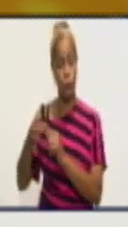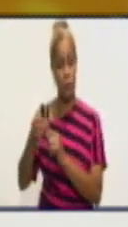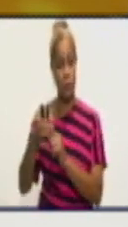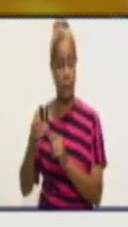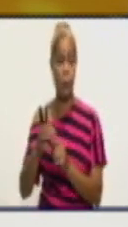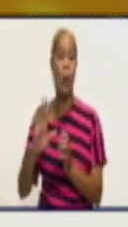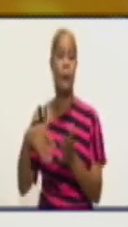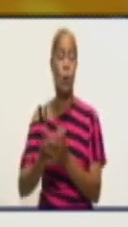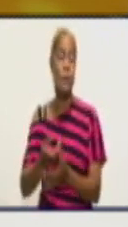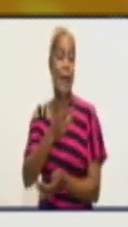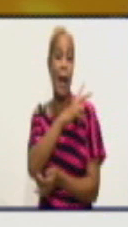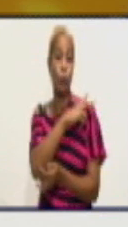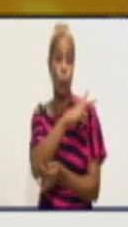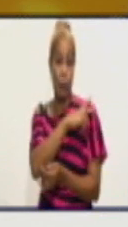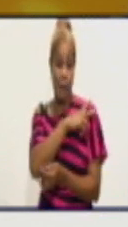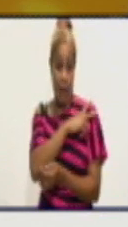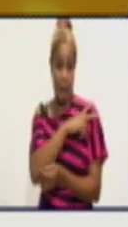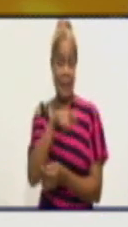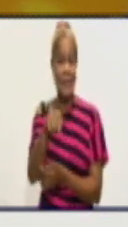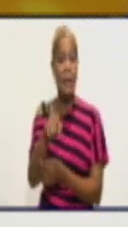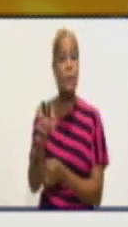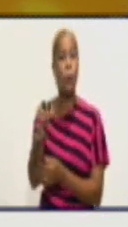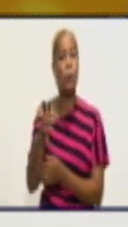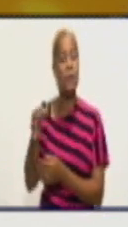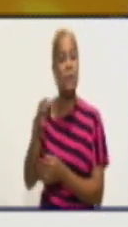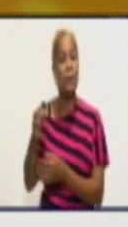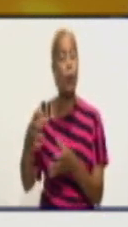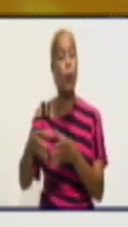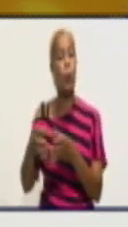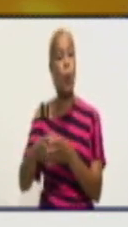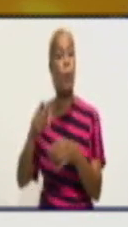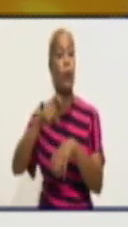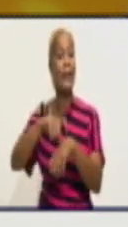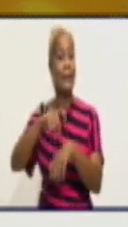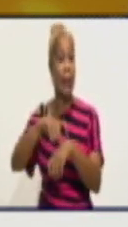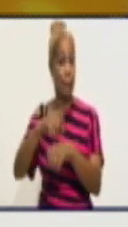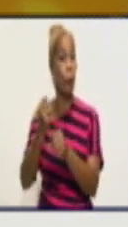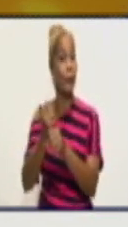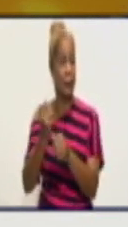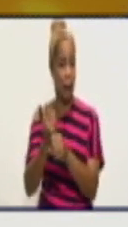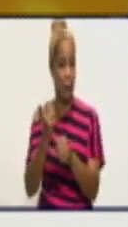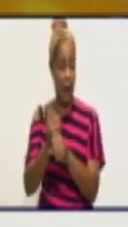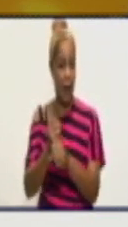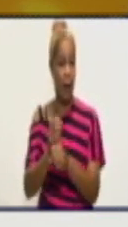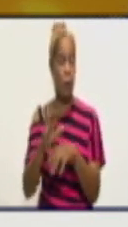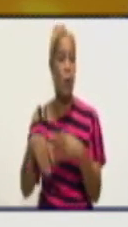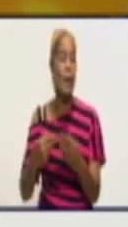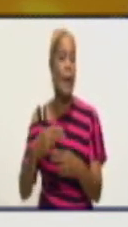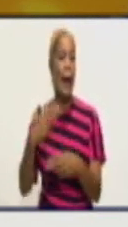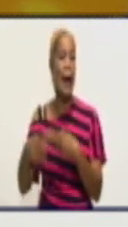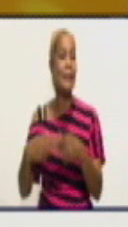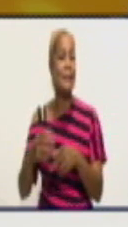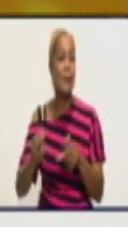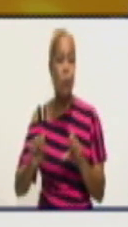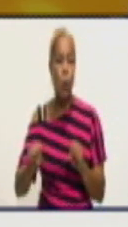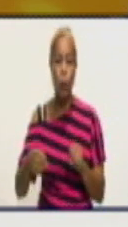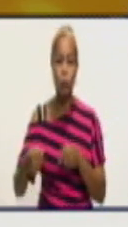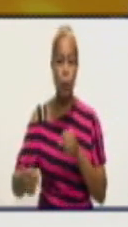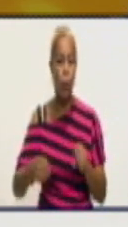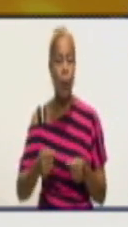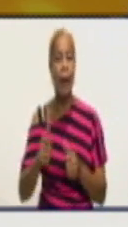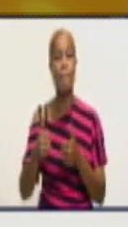autoridades de estos municipios, en la composición de su grupo temporal, unido a las autoridades de salud, pues extreman las medidas de